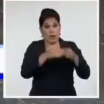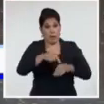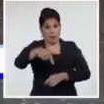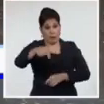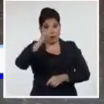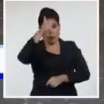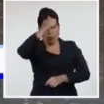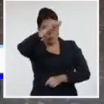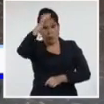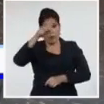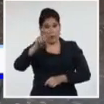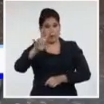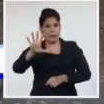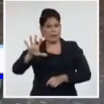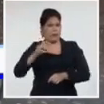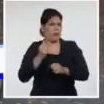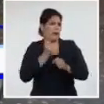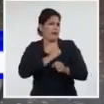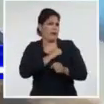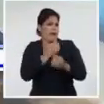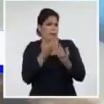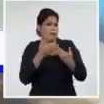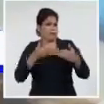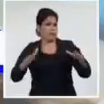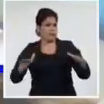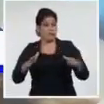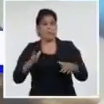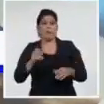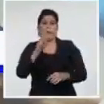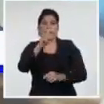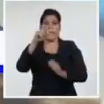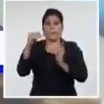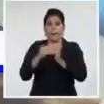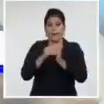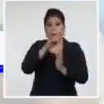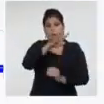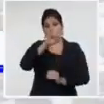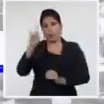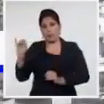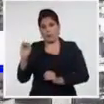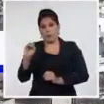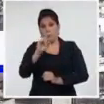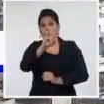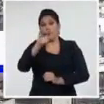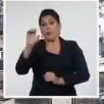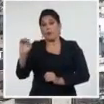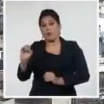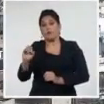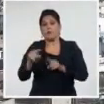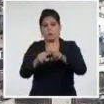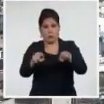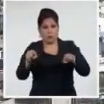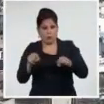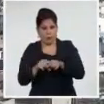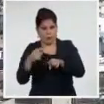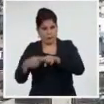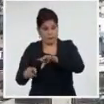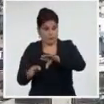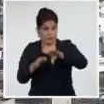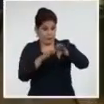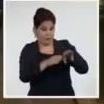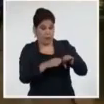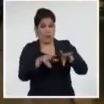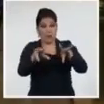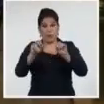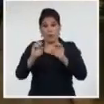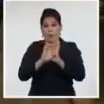domingo, tiene previsto abrir sus puertas en más de 1.900 colegios. La prueba dinámica para el referendo del